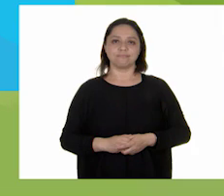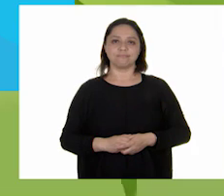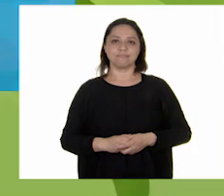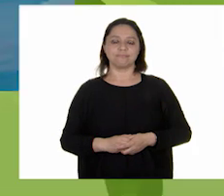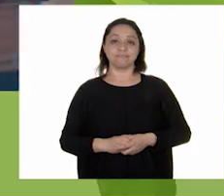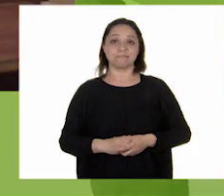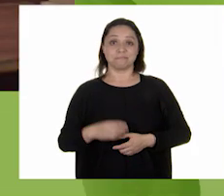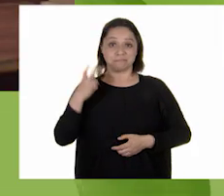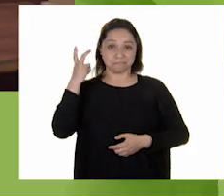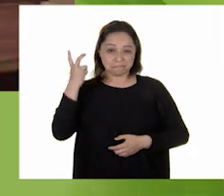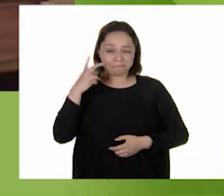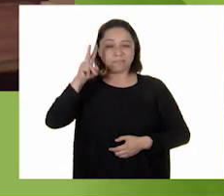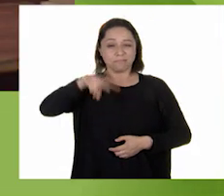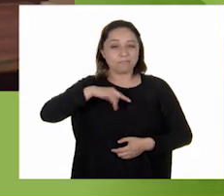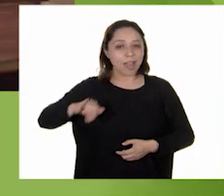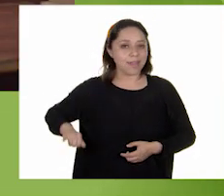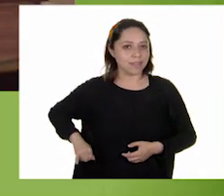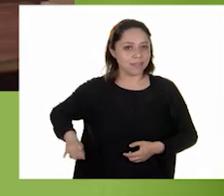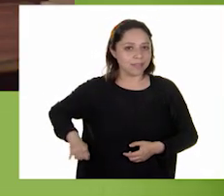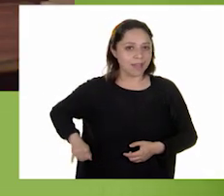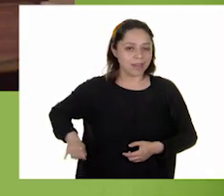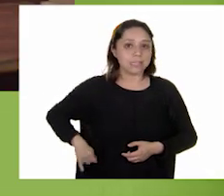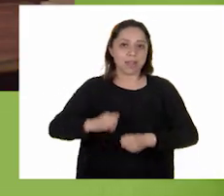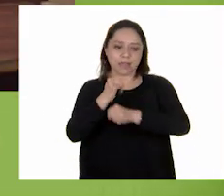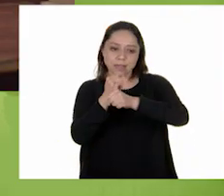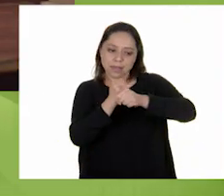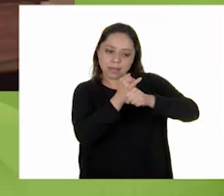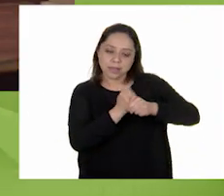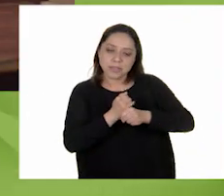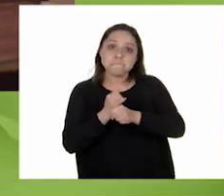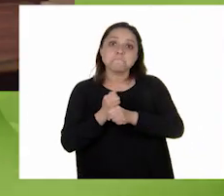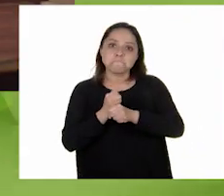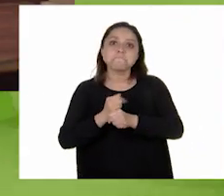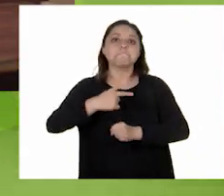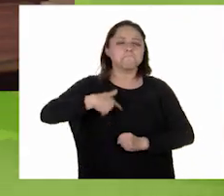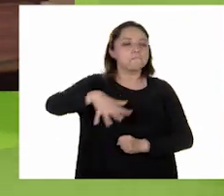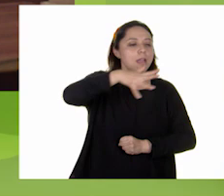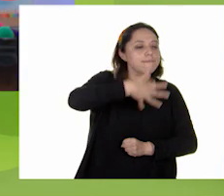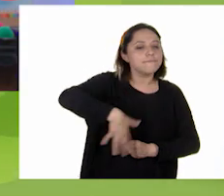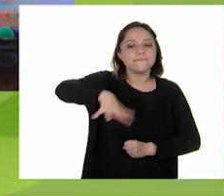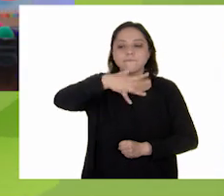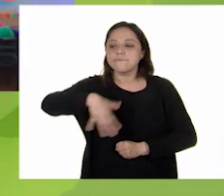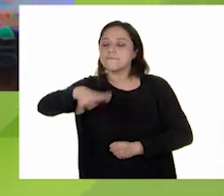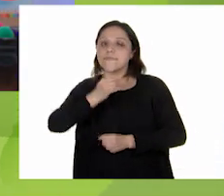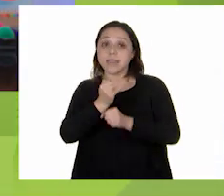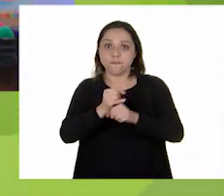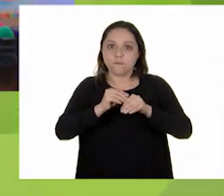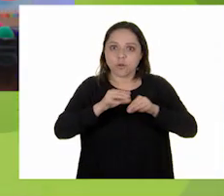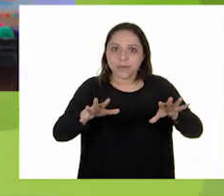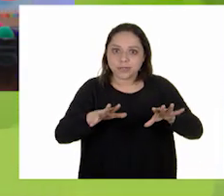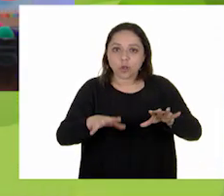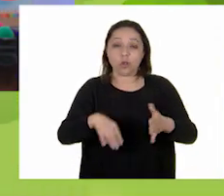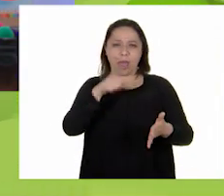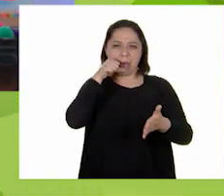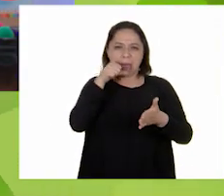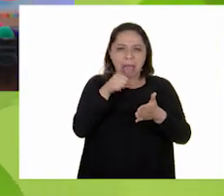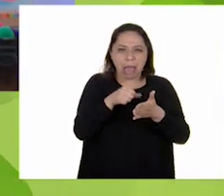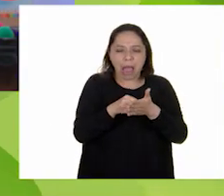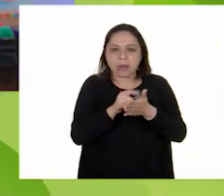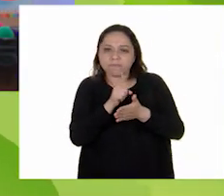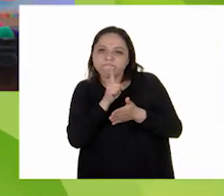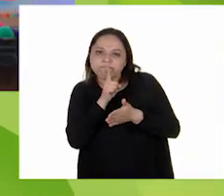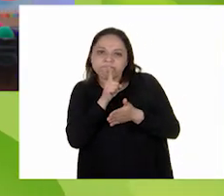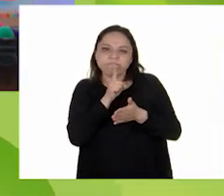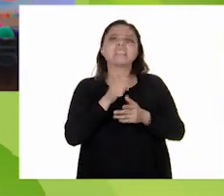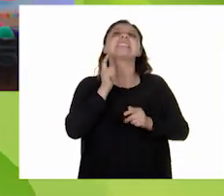Está súper interesante eso de investigar. Voy a buscar más información. La carta misteriosa decía que nuestra